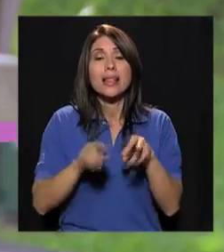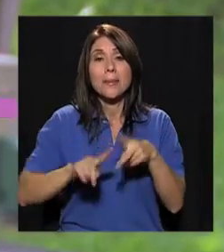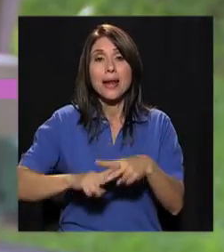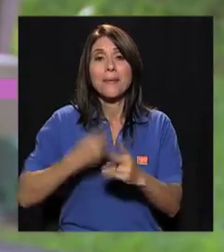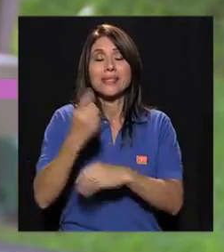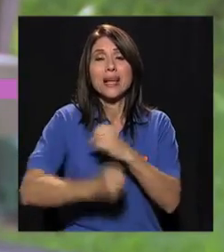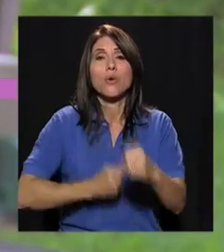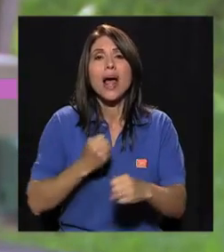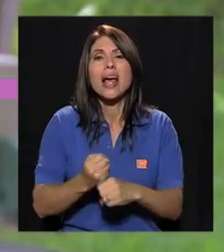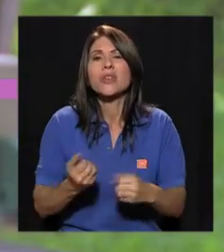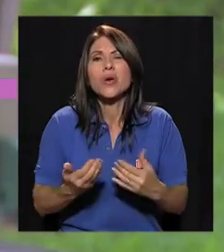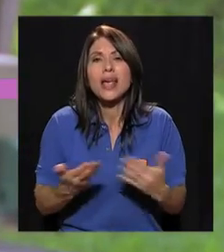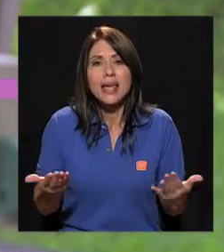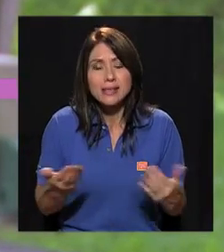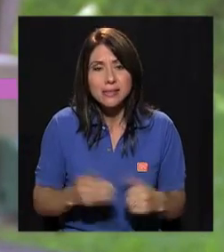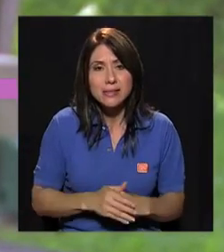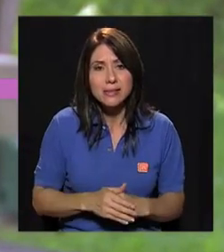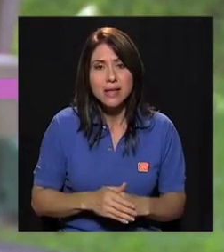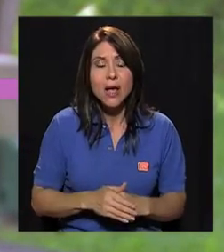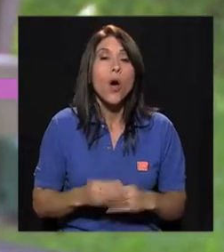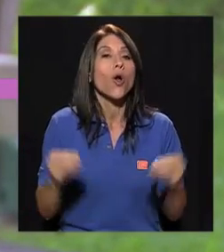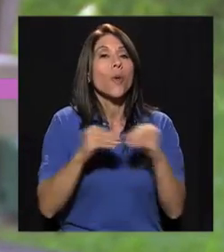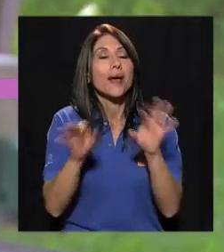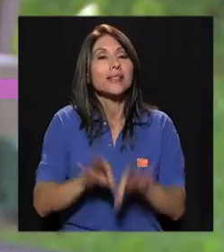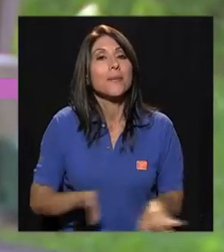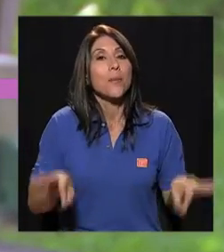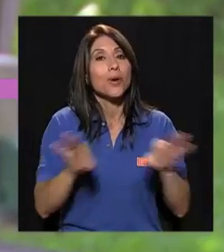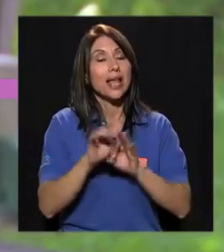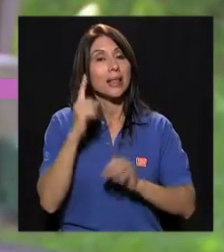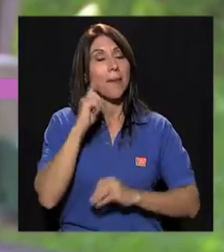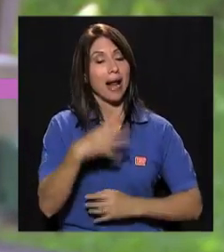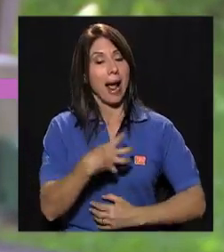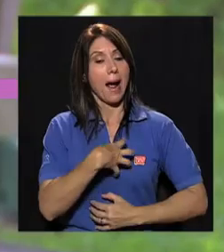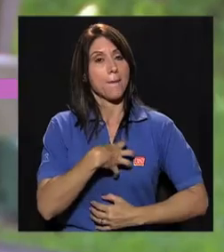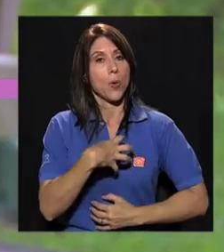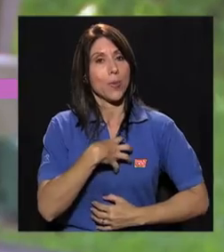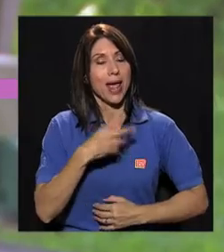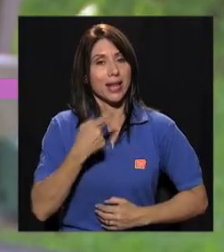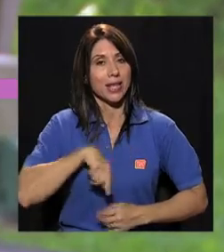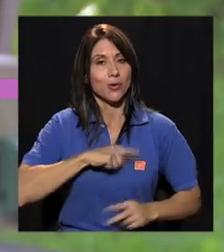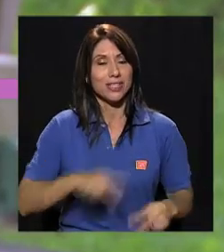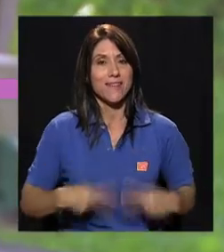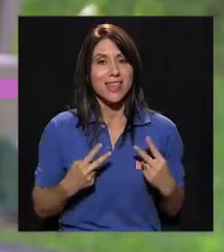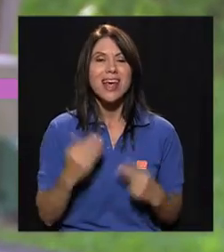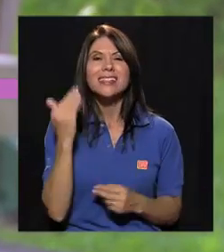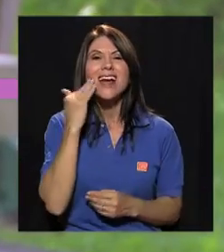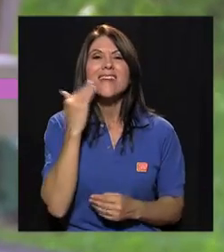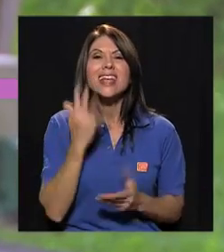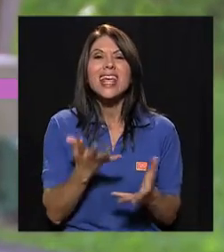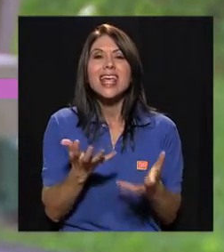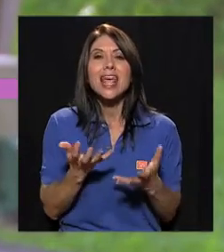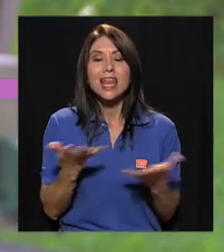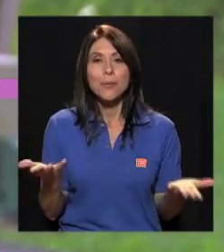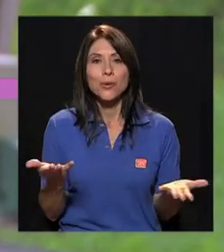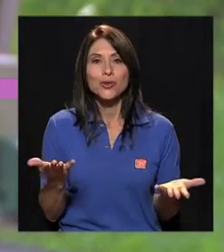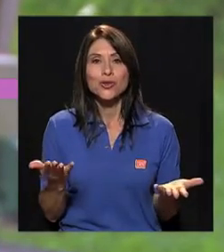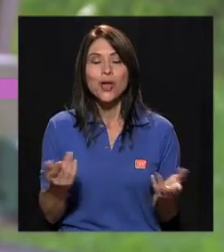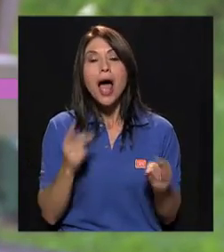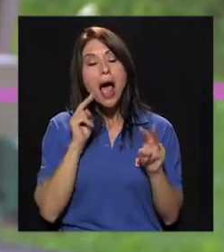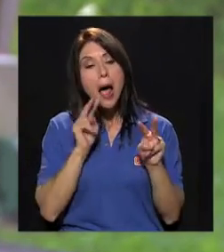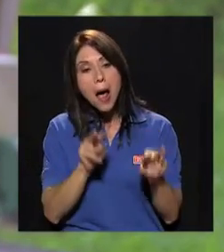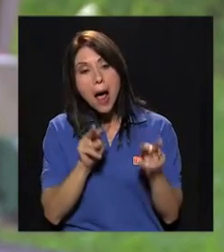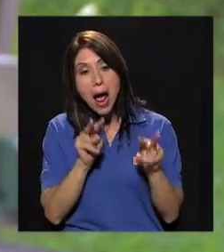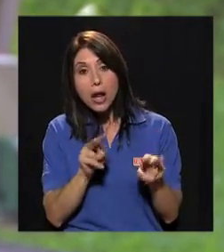más importante para empezar un año? ¿O qué es lo más importante para apropiarnos de nuestra vida? Saber qué queremos en nuestra vida.